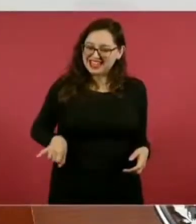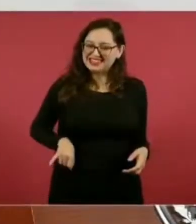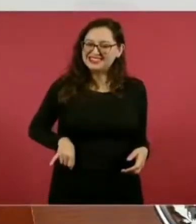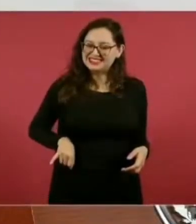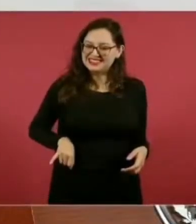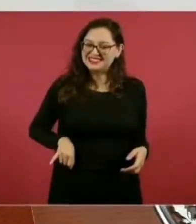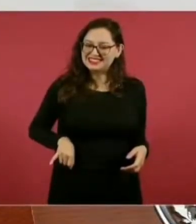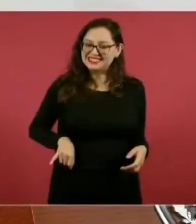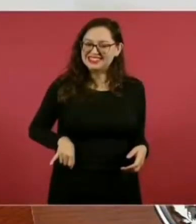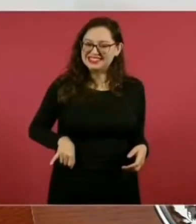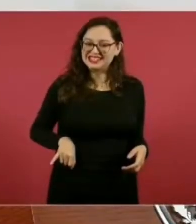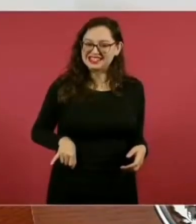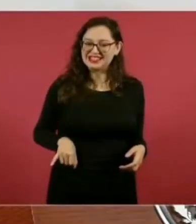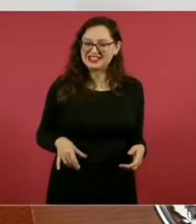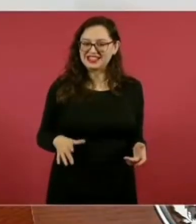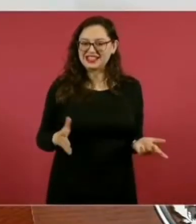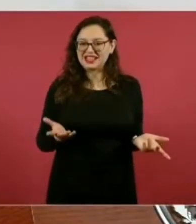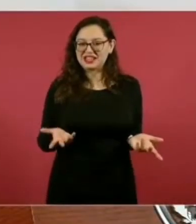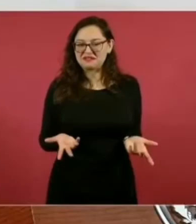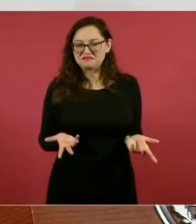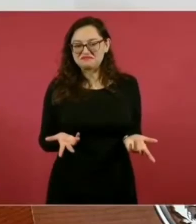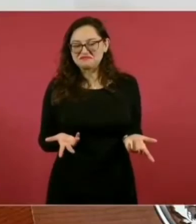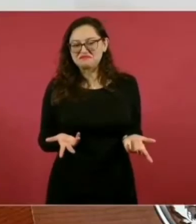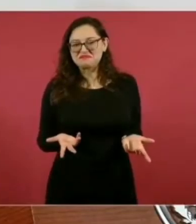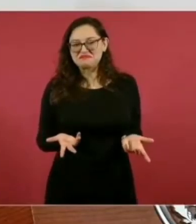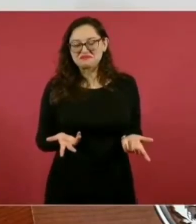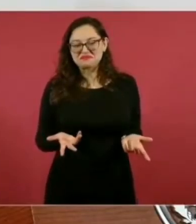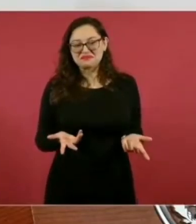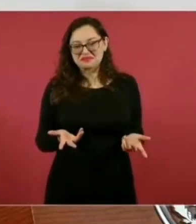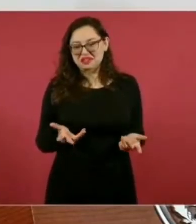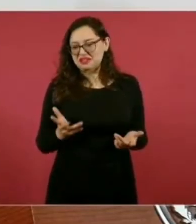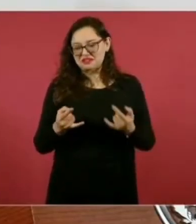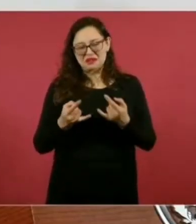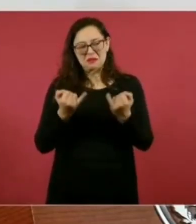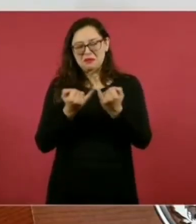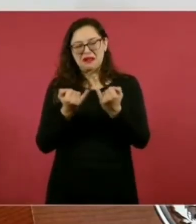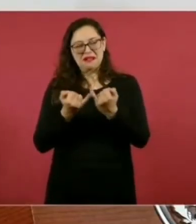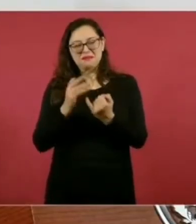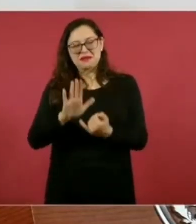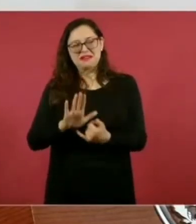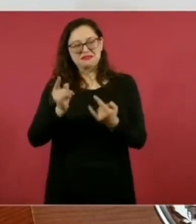la fábula del rey, desnudo